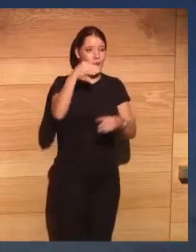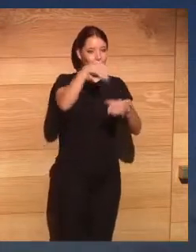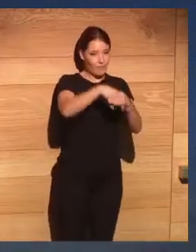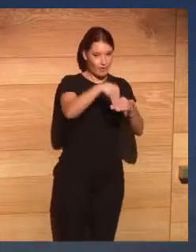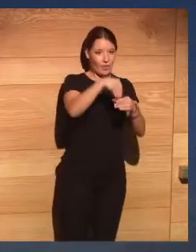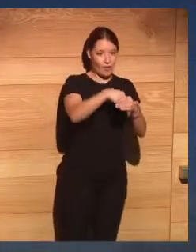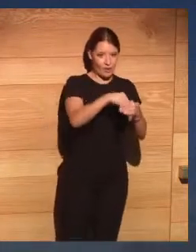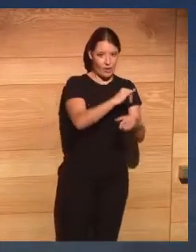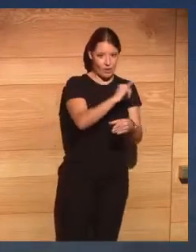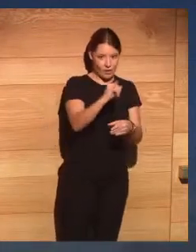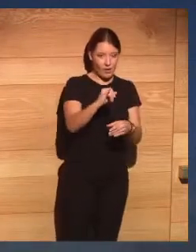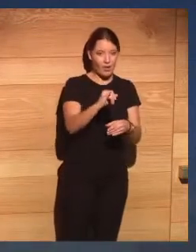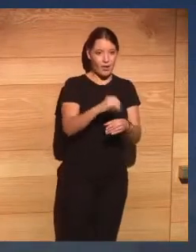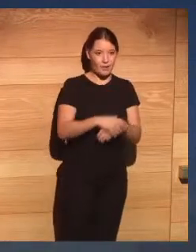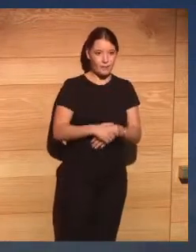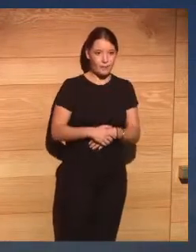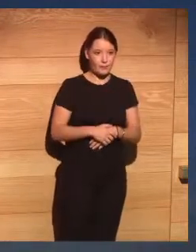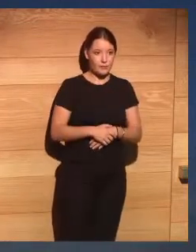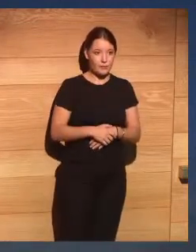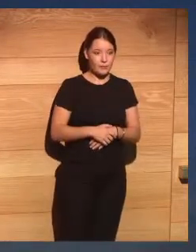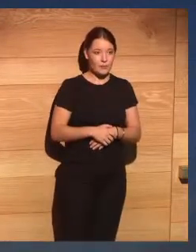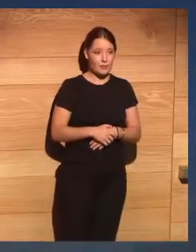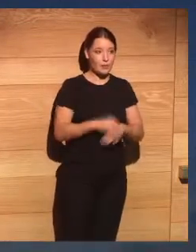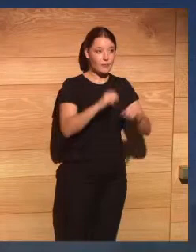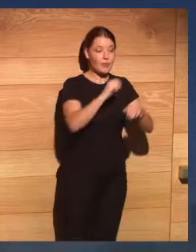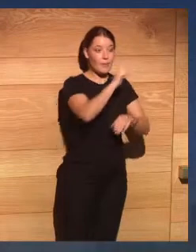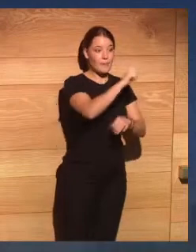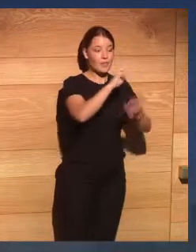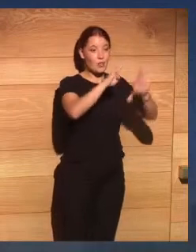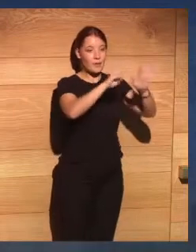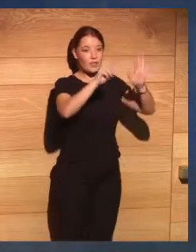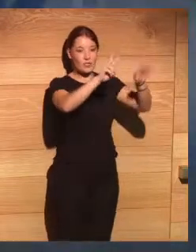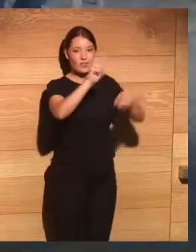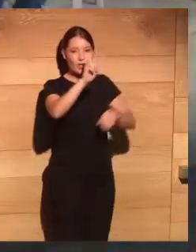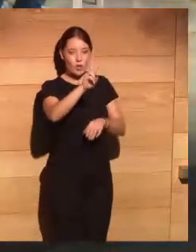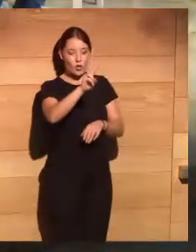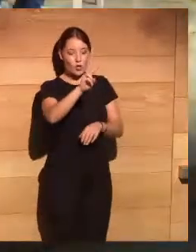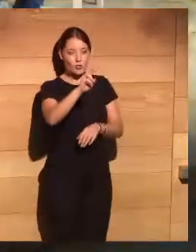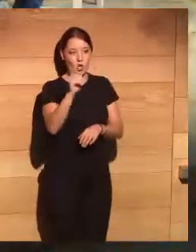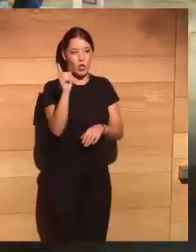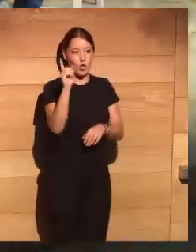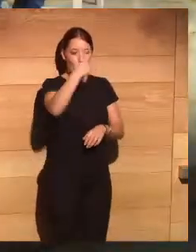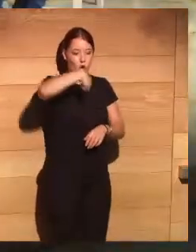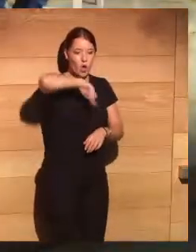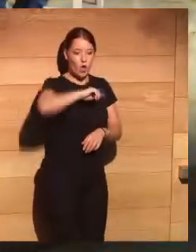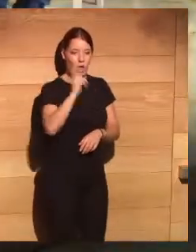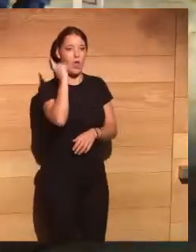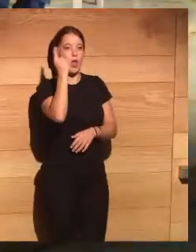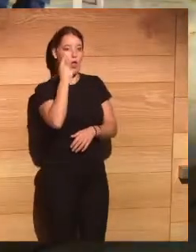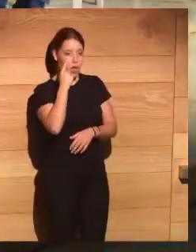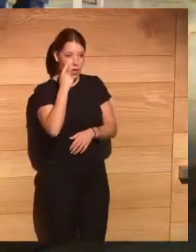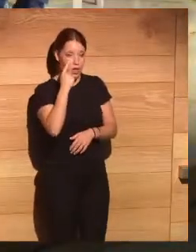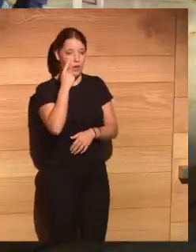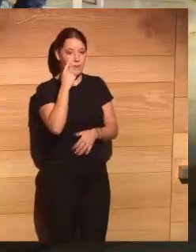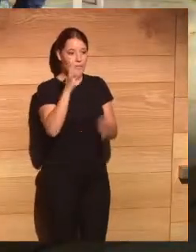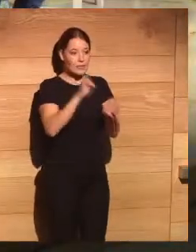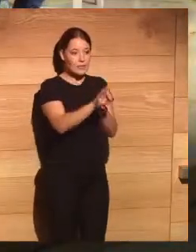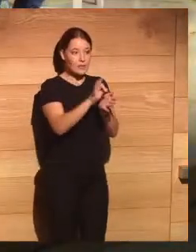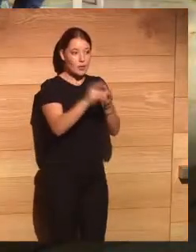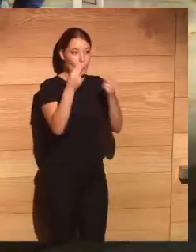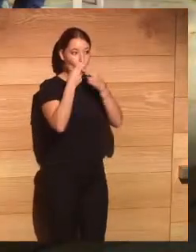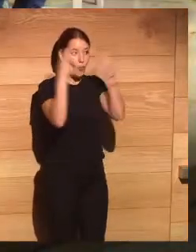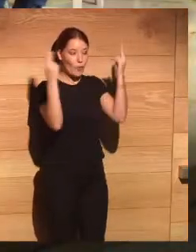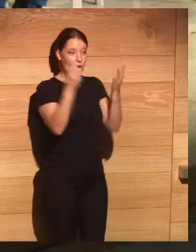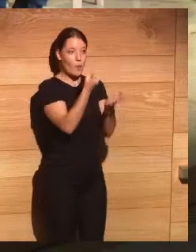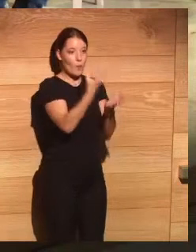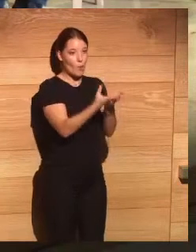a esta situación desde 1972 nos dimos cuenta que el servicio público de voz iba a